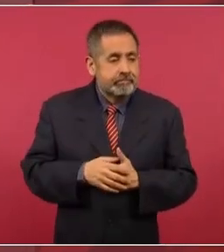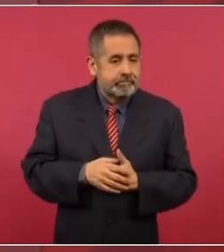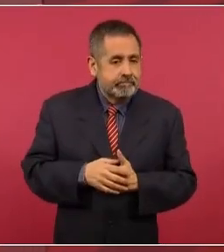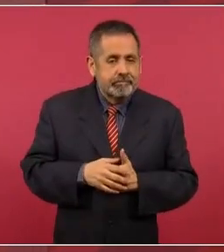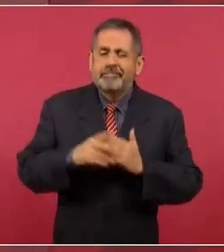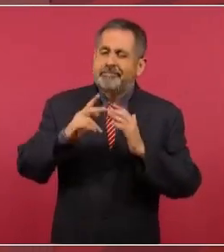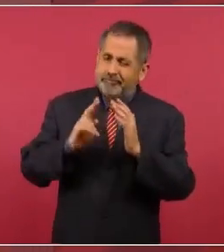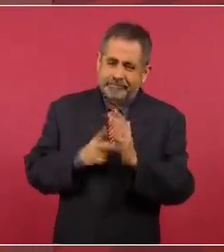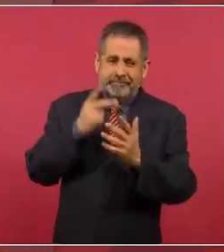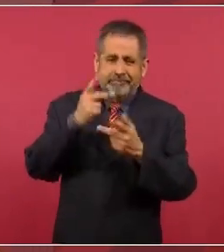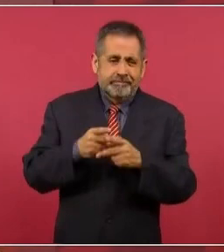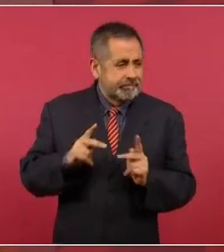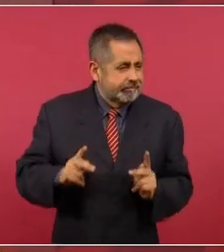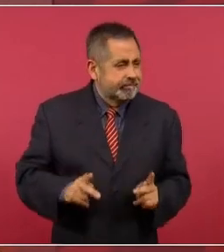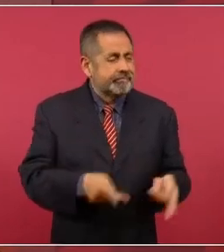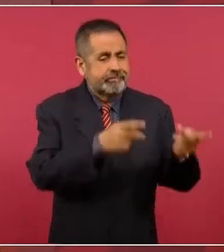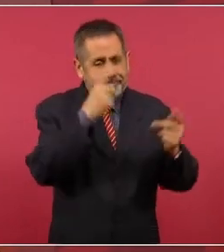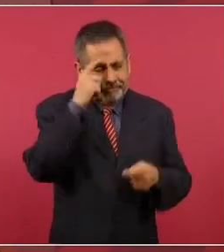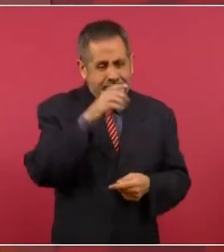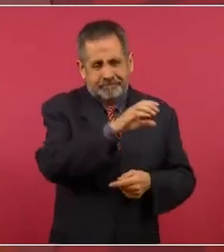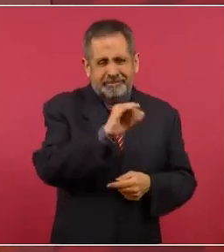a Citigroup.